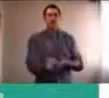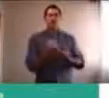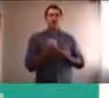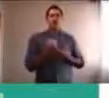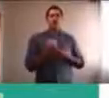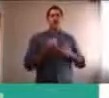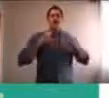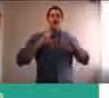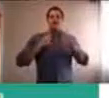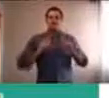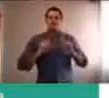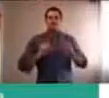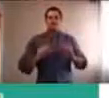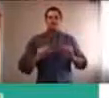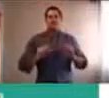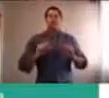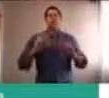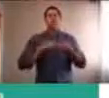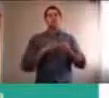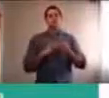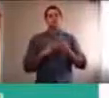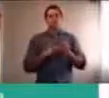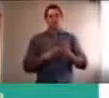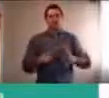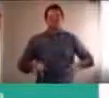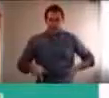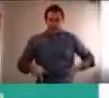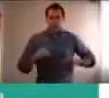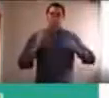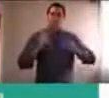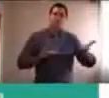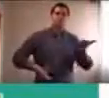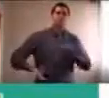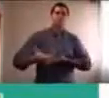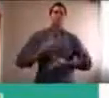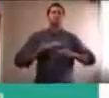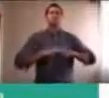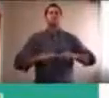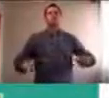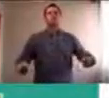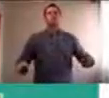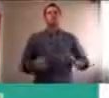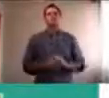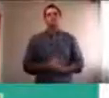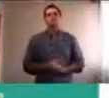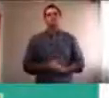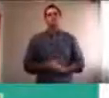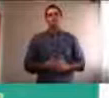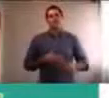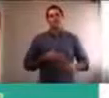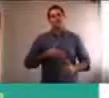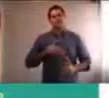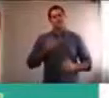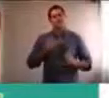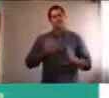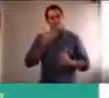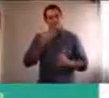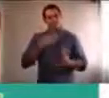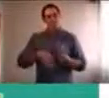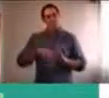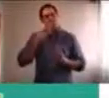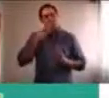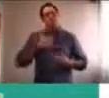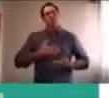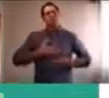y a partir de ahí, tener una convivencia, más armónica. Claro, sentir más bienestar, también entendiendo, que, de que es una